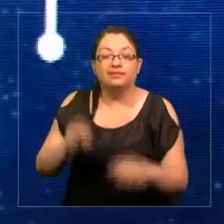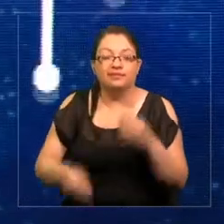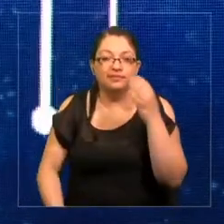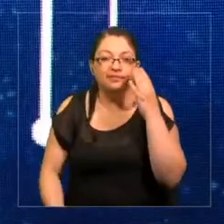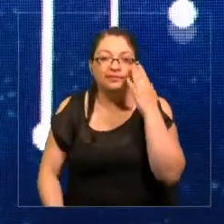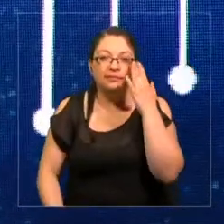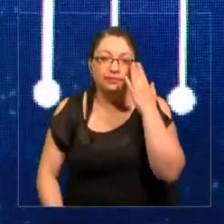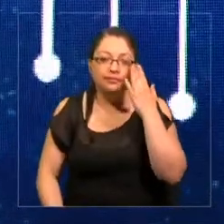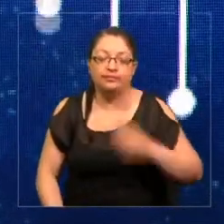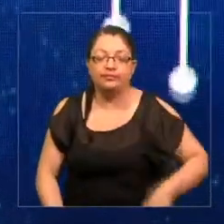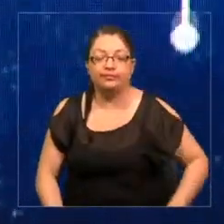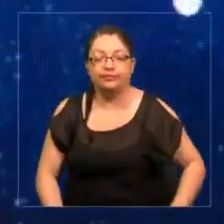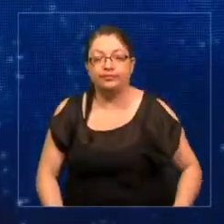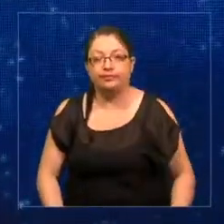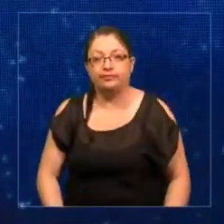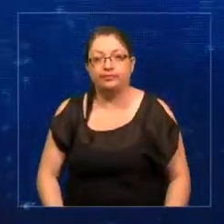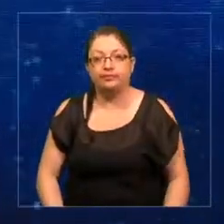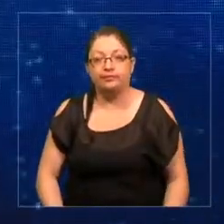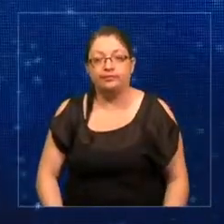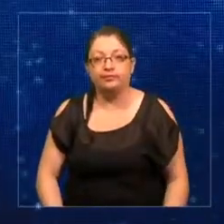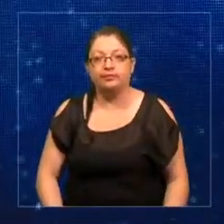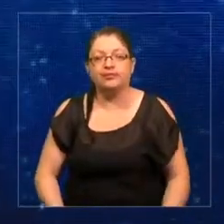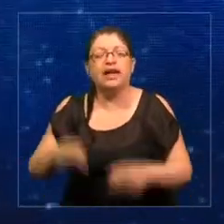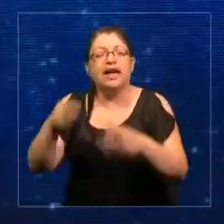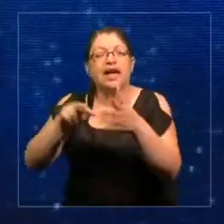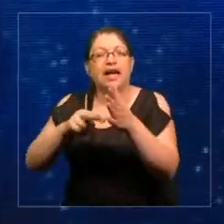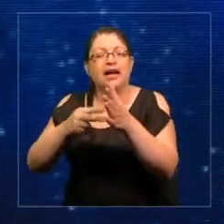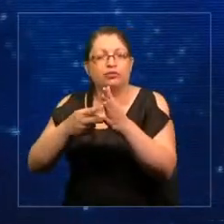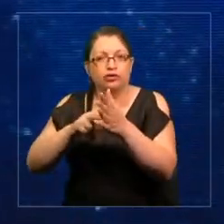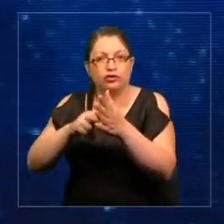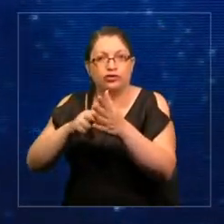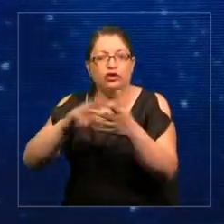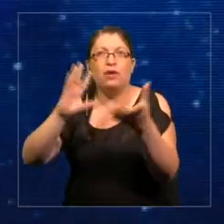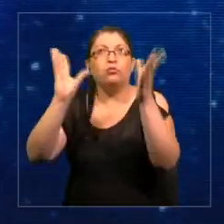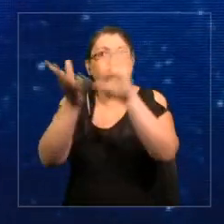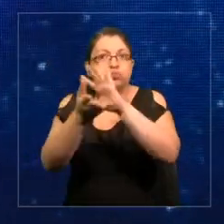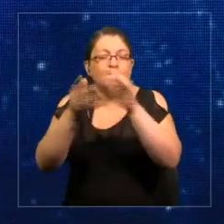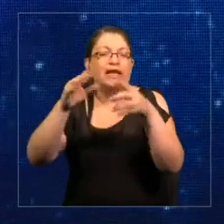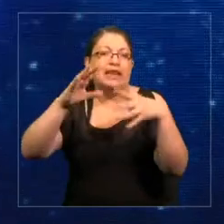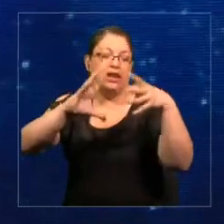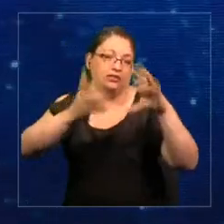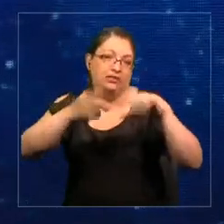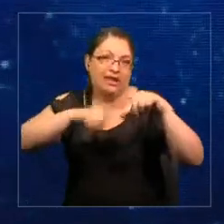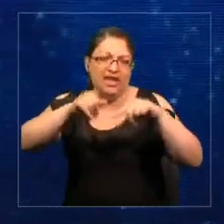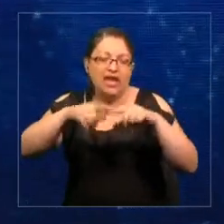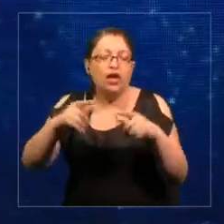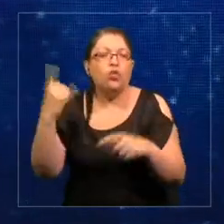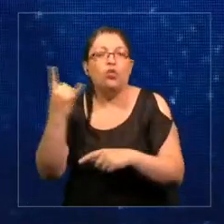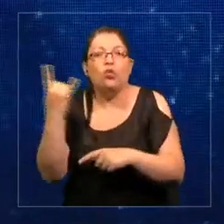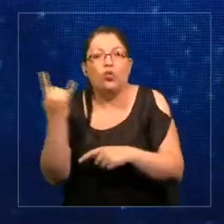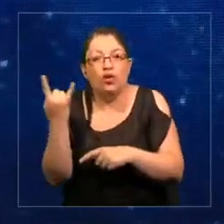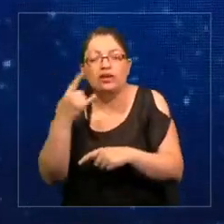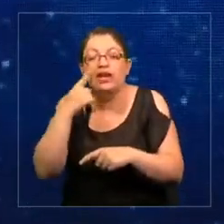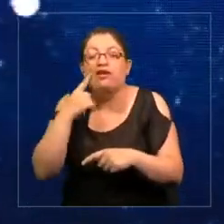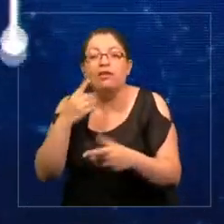se convierte en una emergencia climática y estamos viendo la muerte